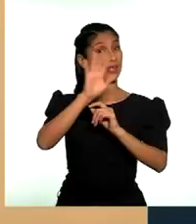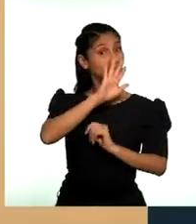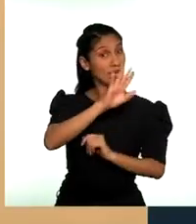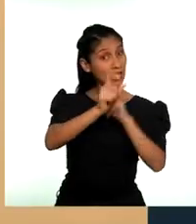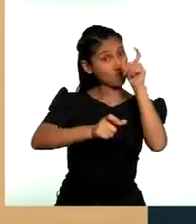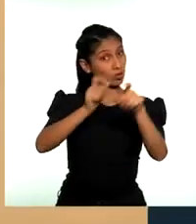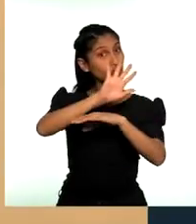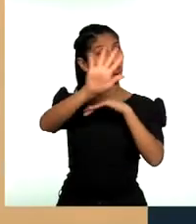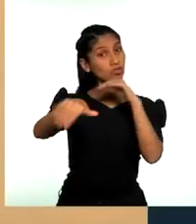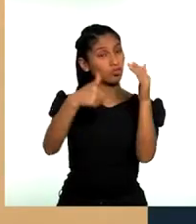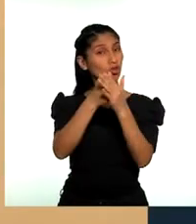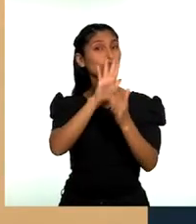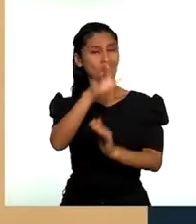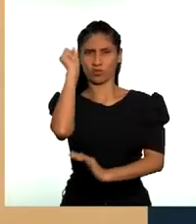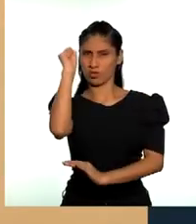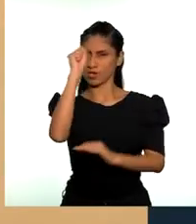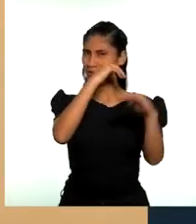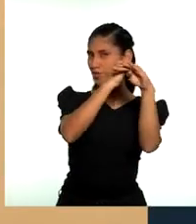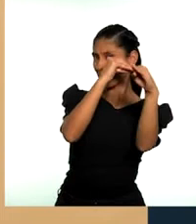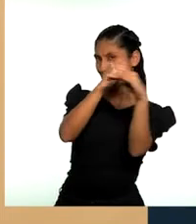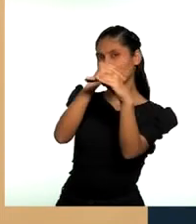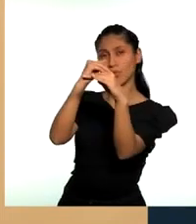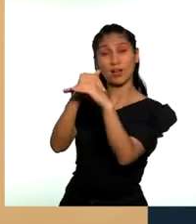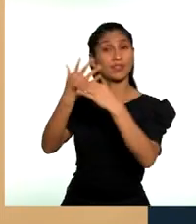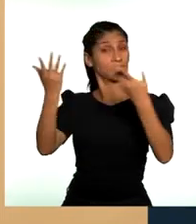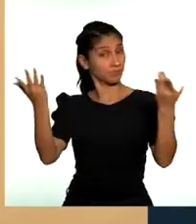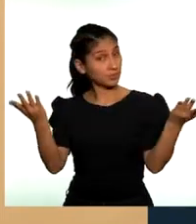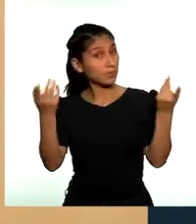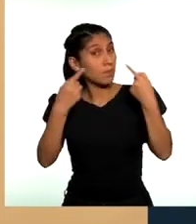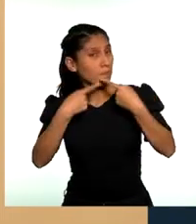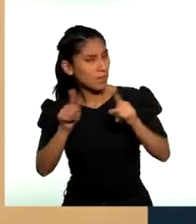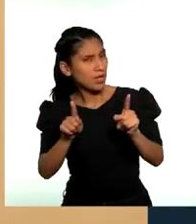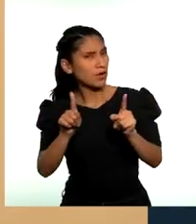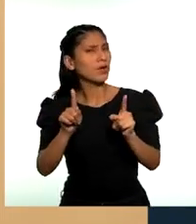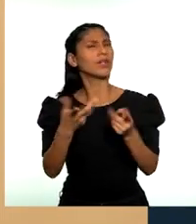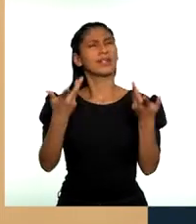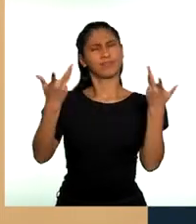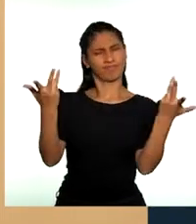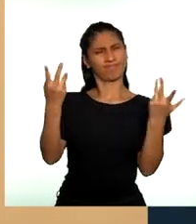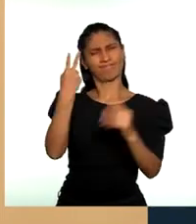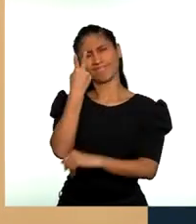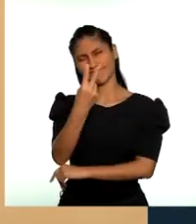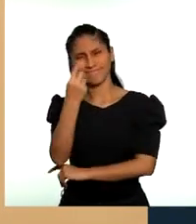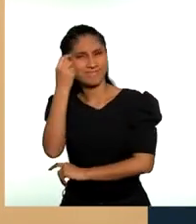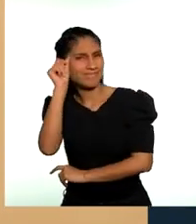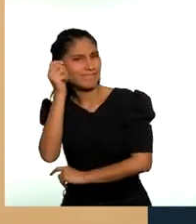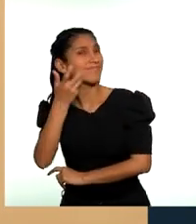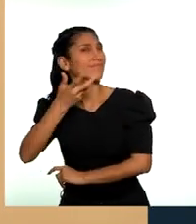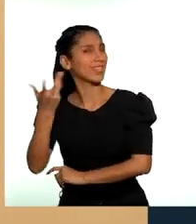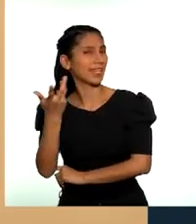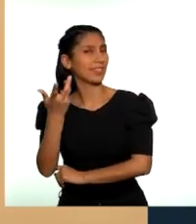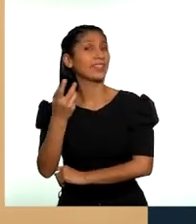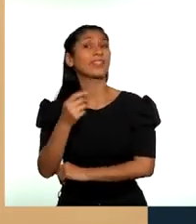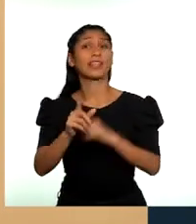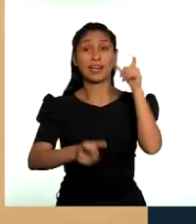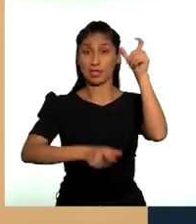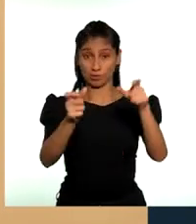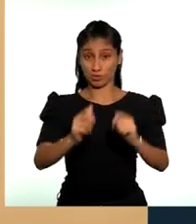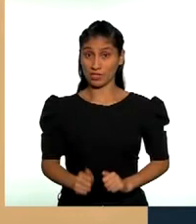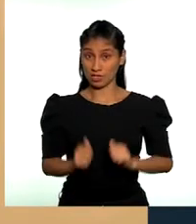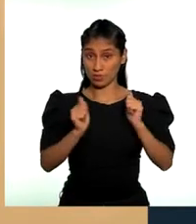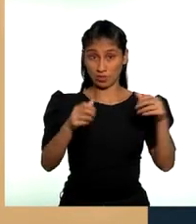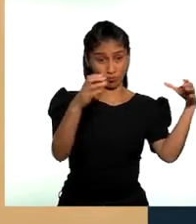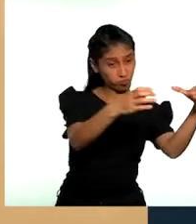igual. Claro que sí, Andrea. Pero debemos reconocer que las poblaciones indígenas u originarias